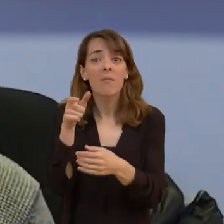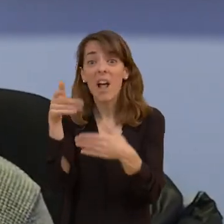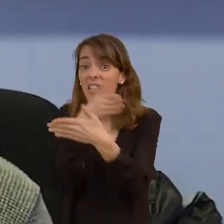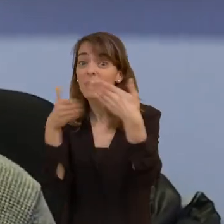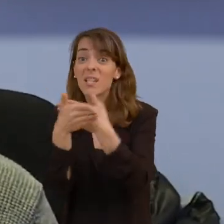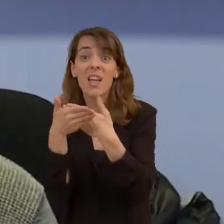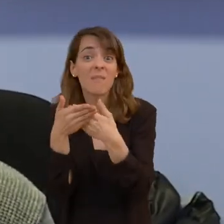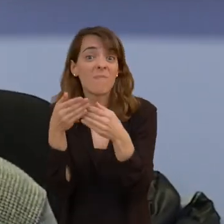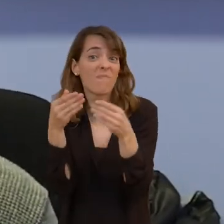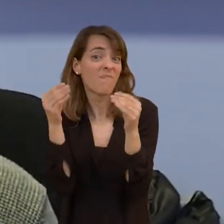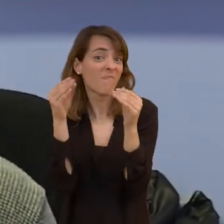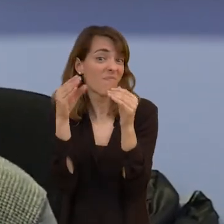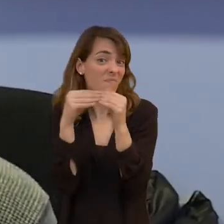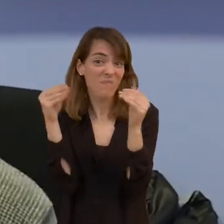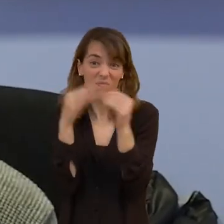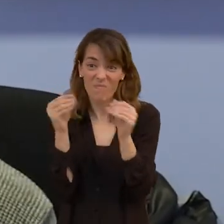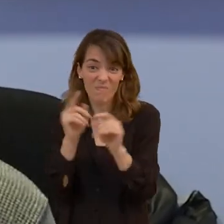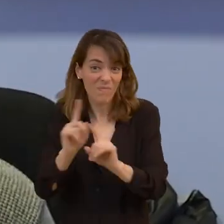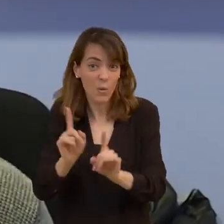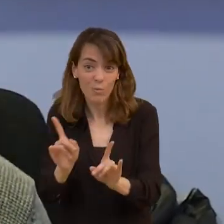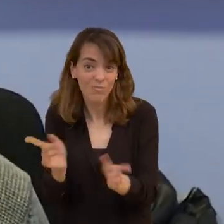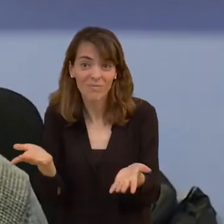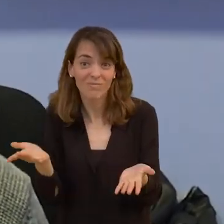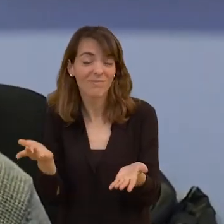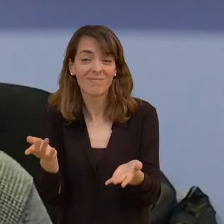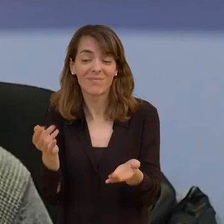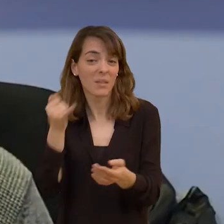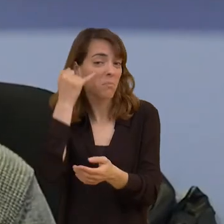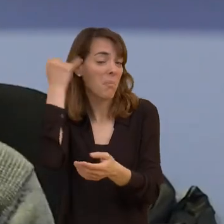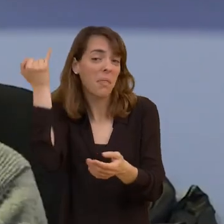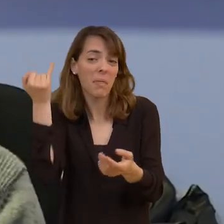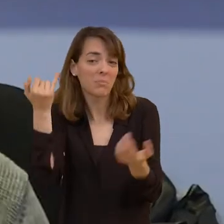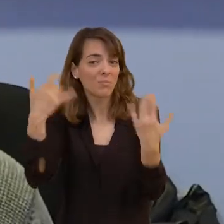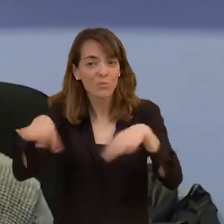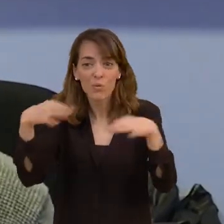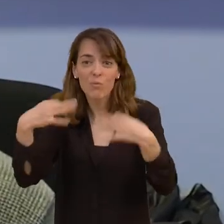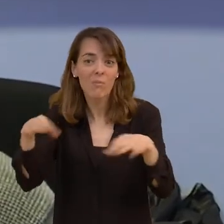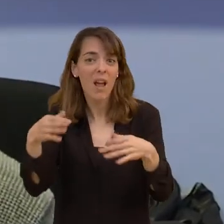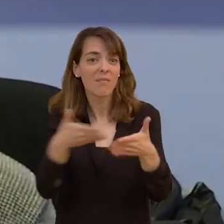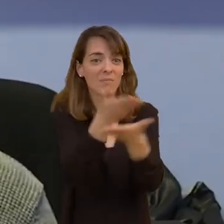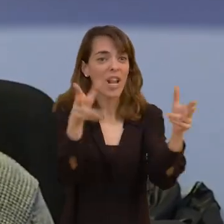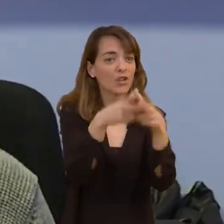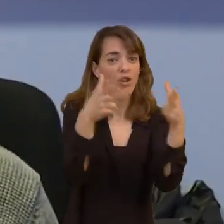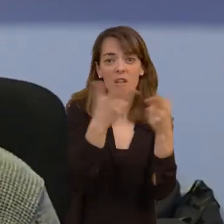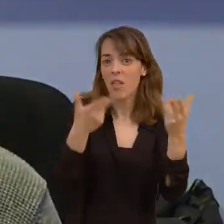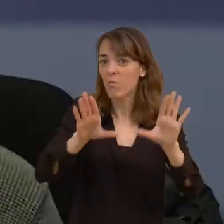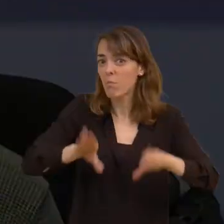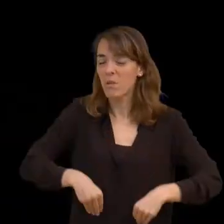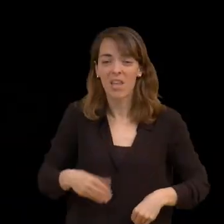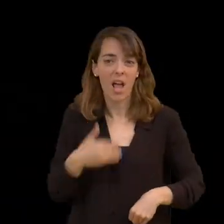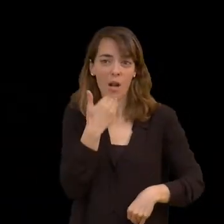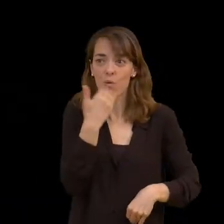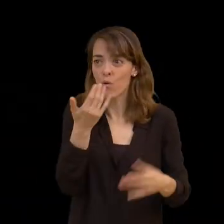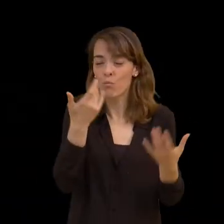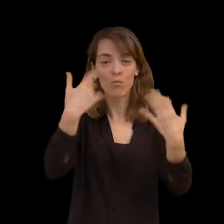accesibilidad no se use en estos términos sino simplemente que pase desapercibida al resto de la sociedad